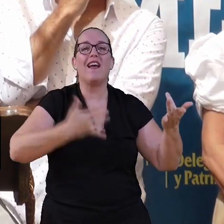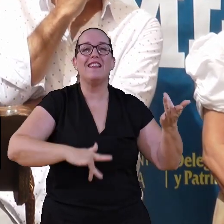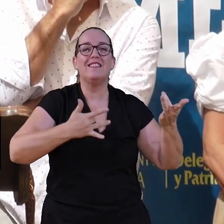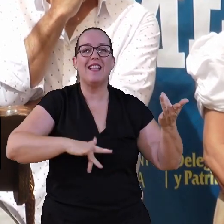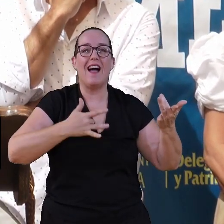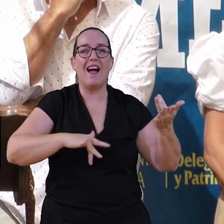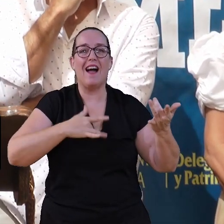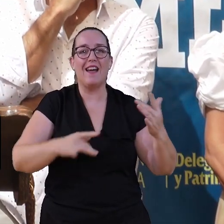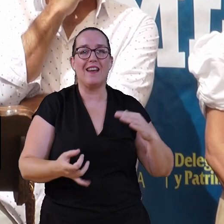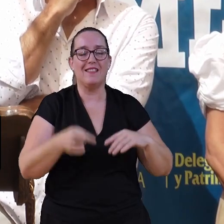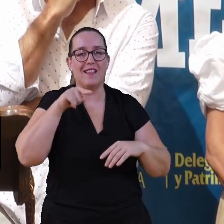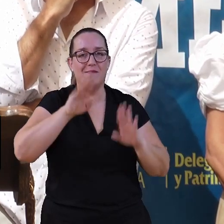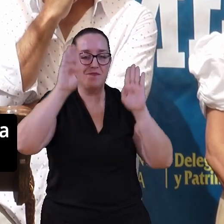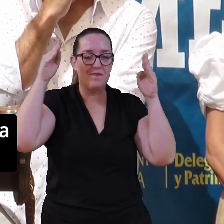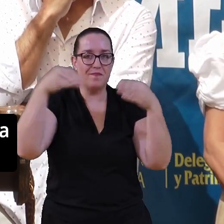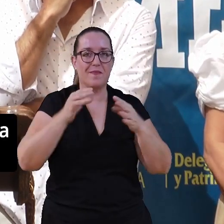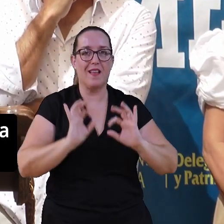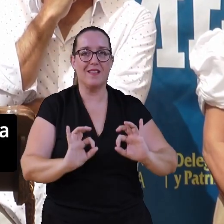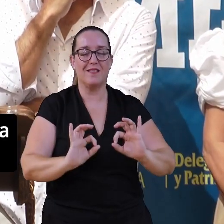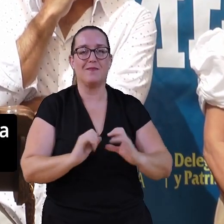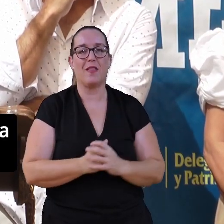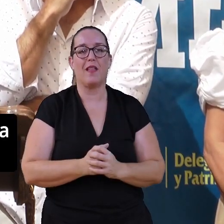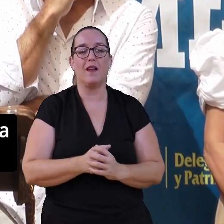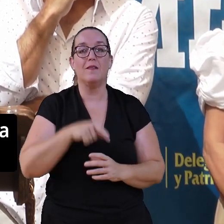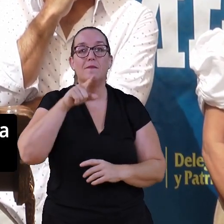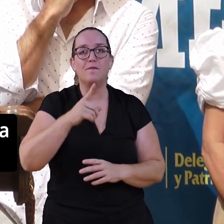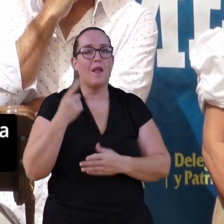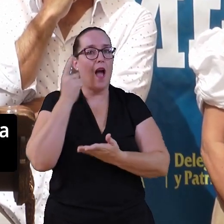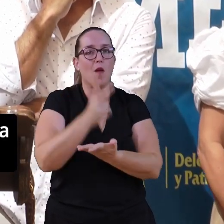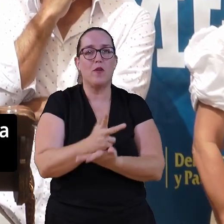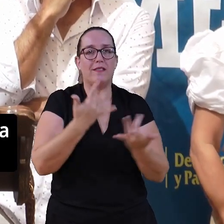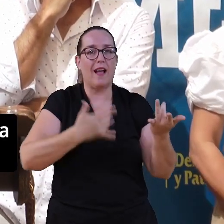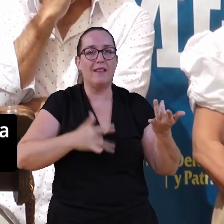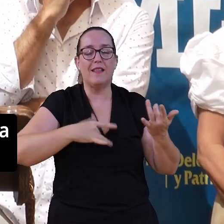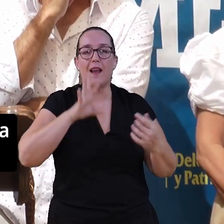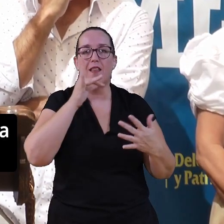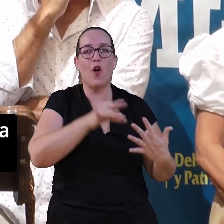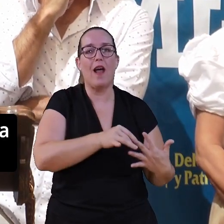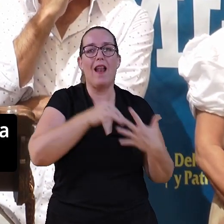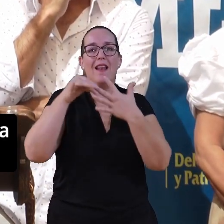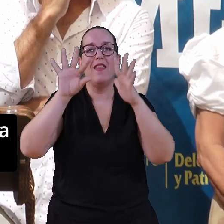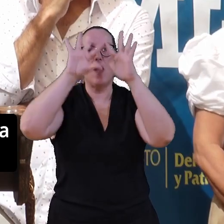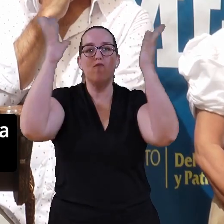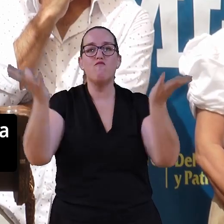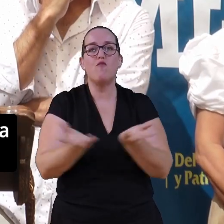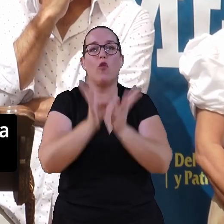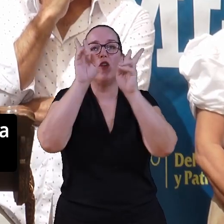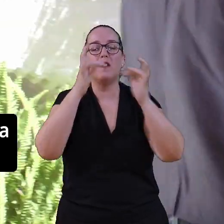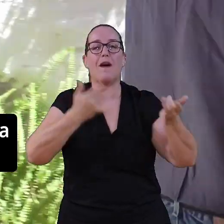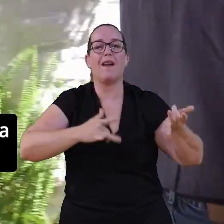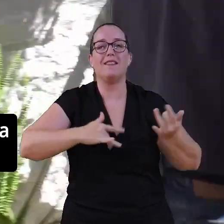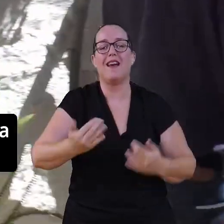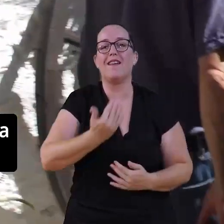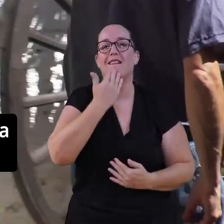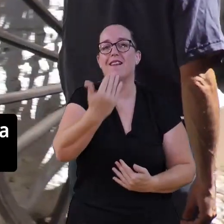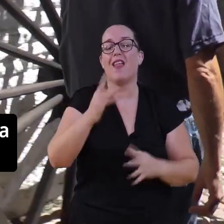instrumento, han creído en él y ahora mismo estamos en la vanguardia del mundo precisamente gracias a Córdoba y eventos como la Noche Blanca del Flamenco.